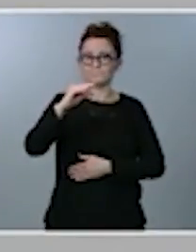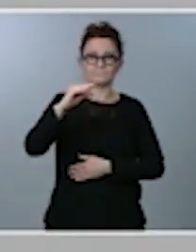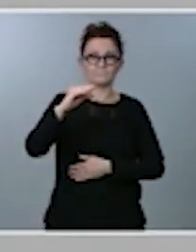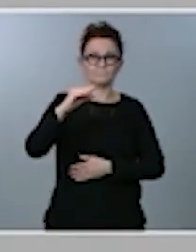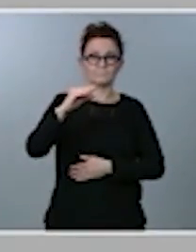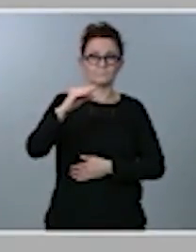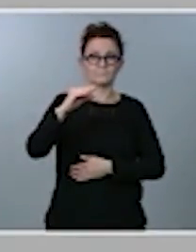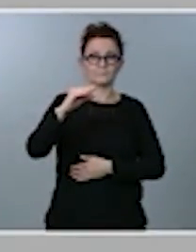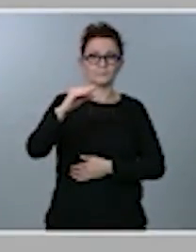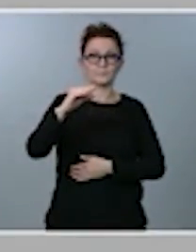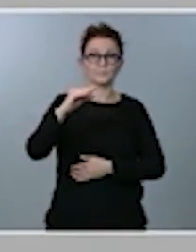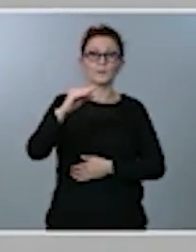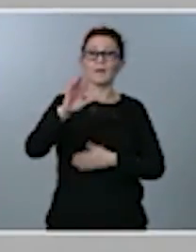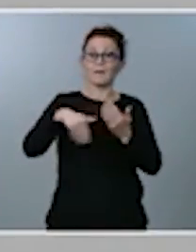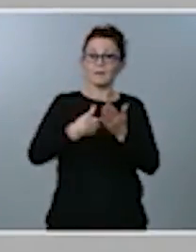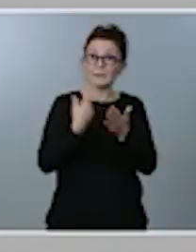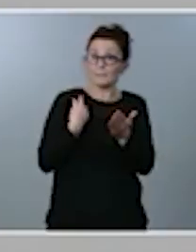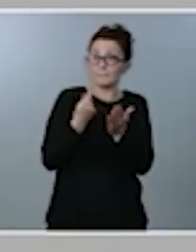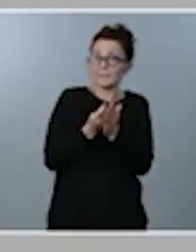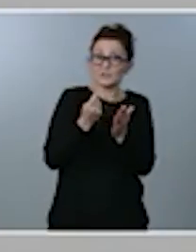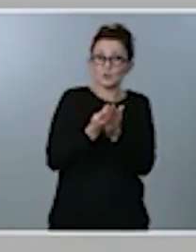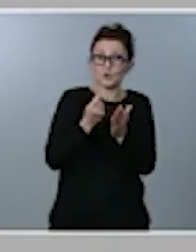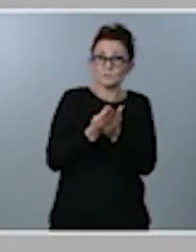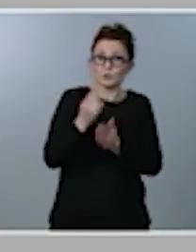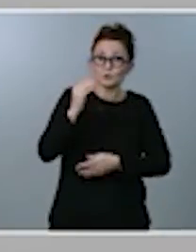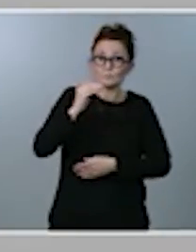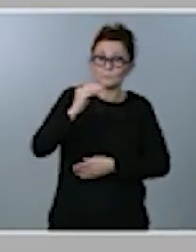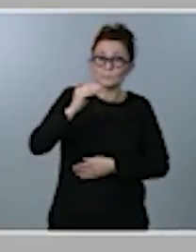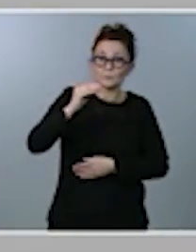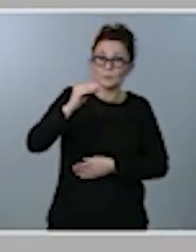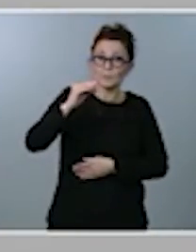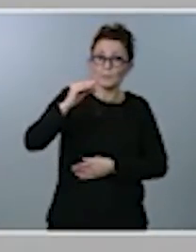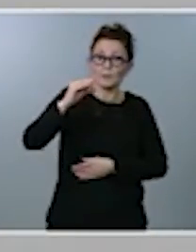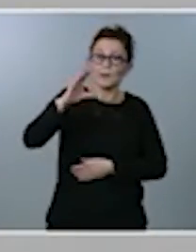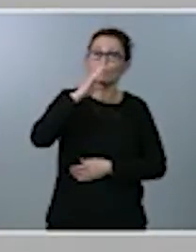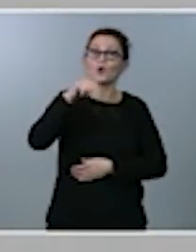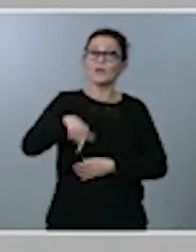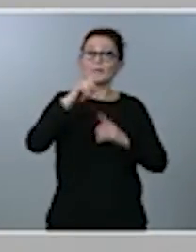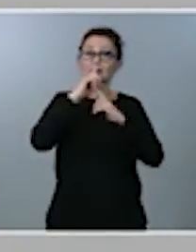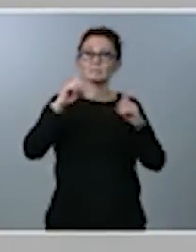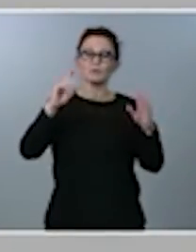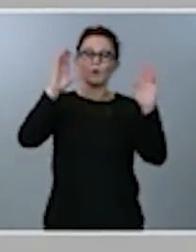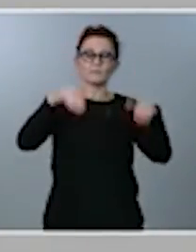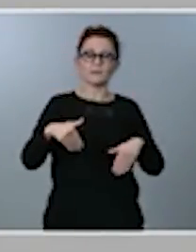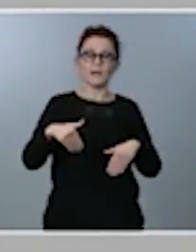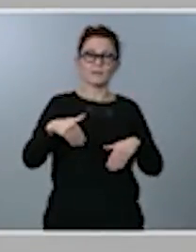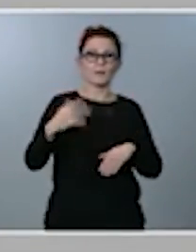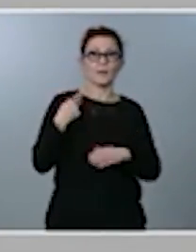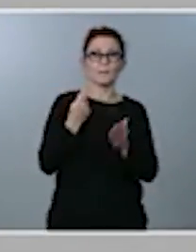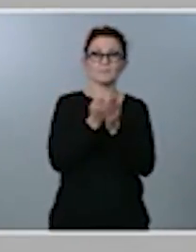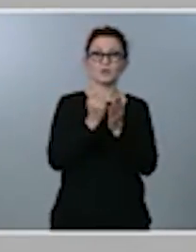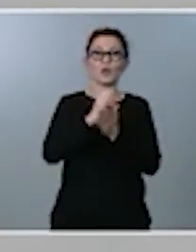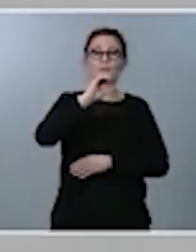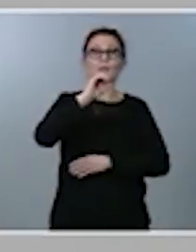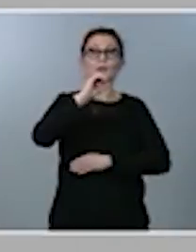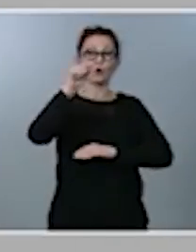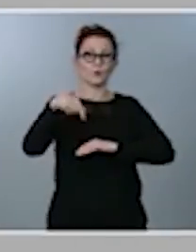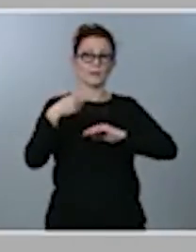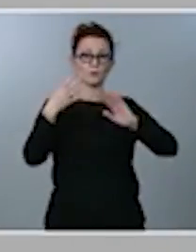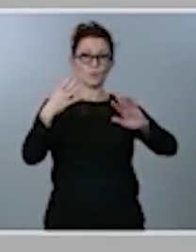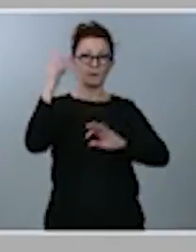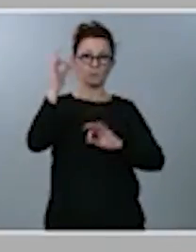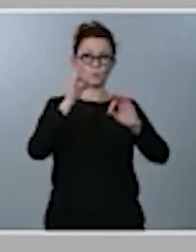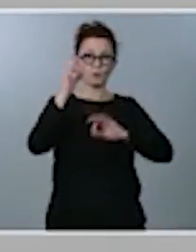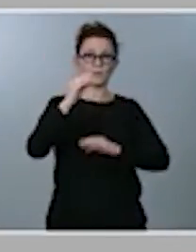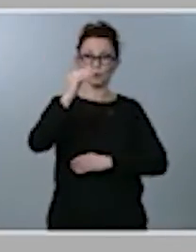pensionistas están ganando ese poder adquisitivo, puesto que este año hemos incrementado las pensiones un 0,9% y, finalmente, la